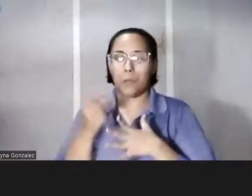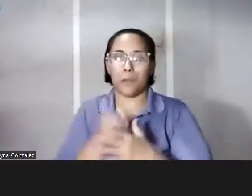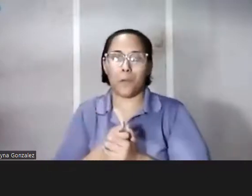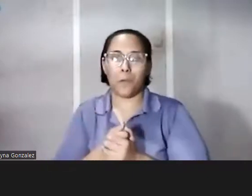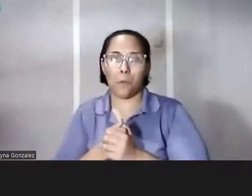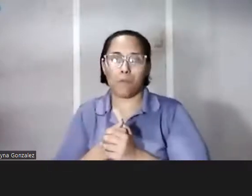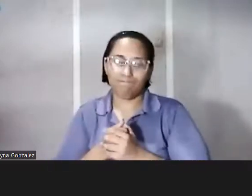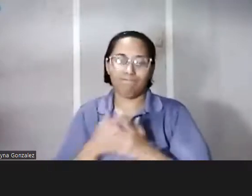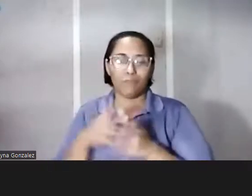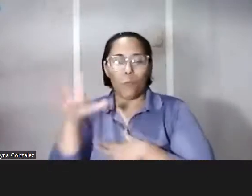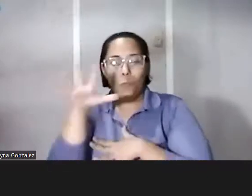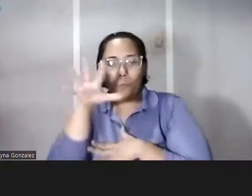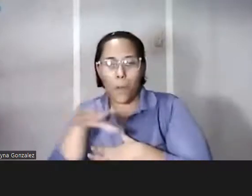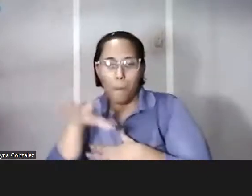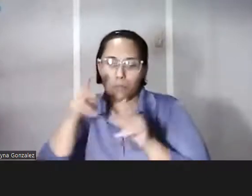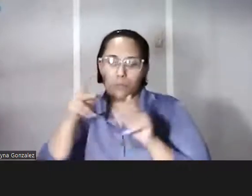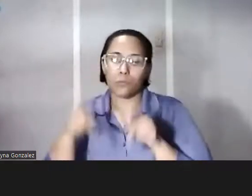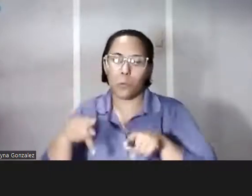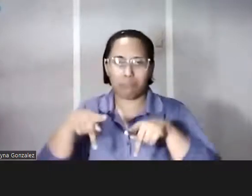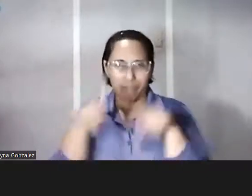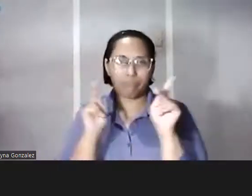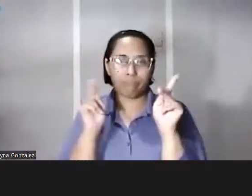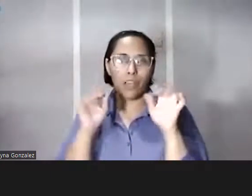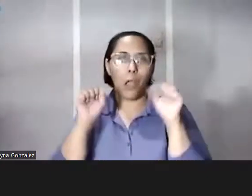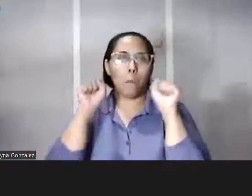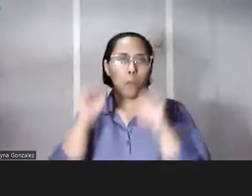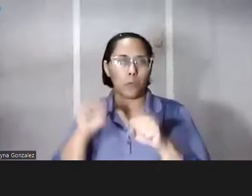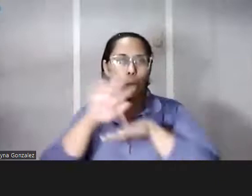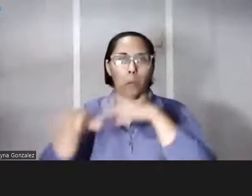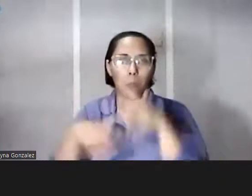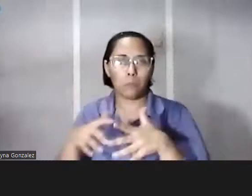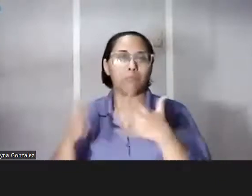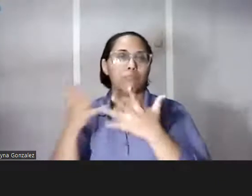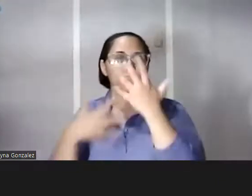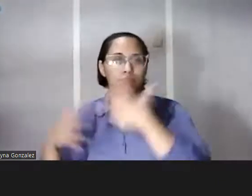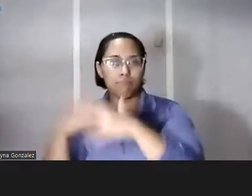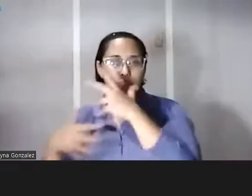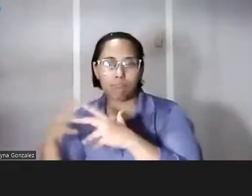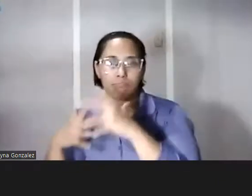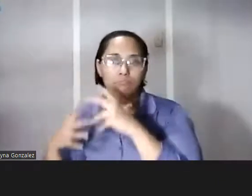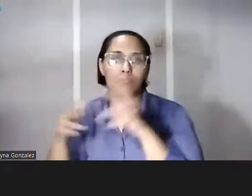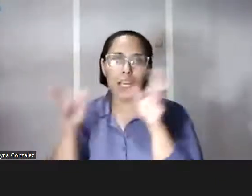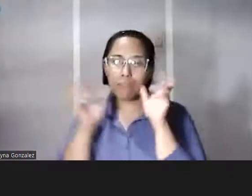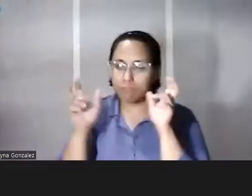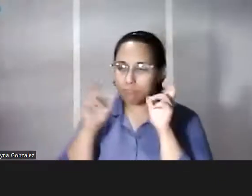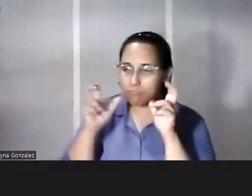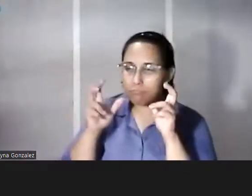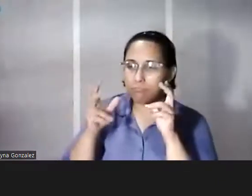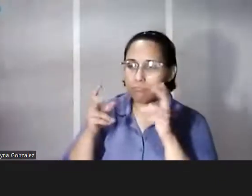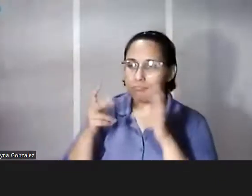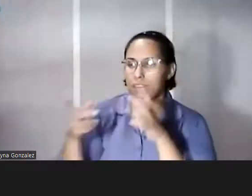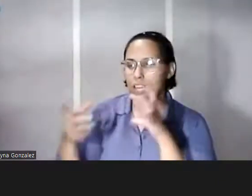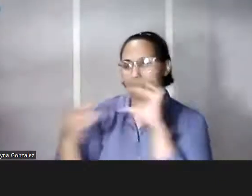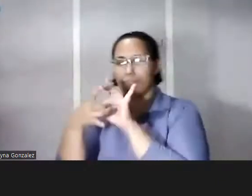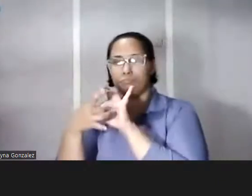más allá como un espacio que permitía insisto esa posibilidad de un compartir de un escucharnos de un conectar con el